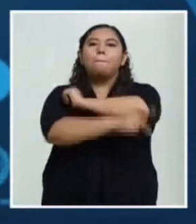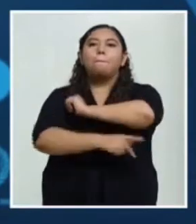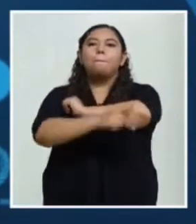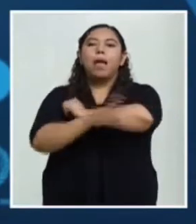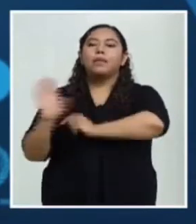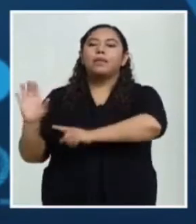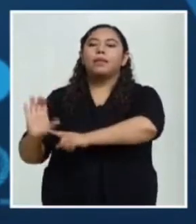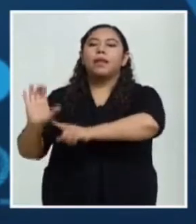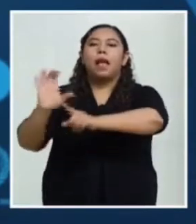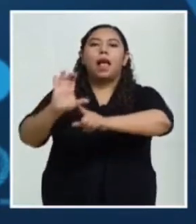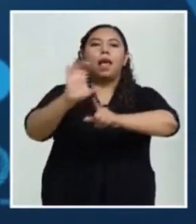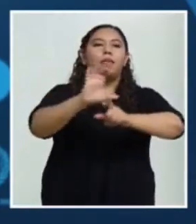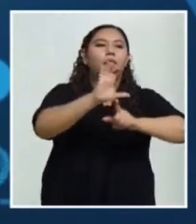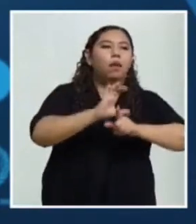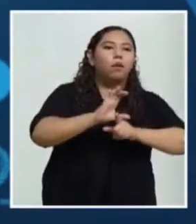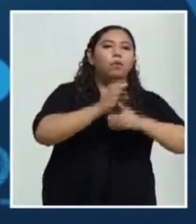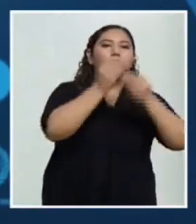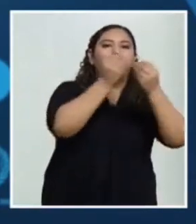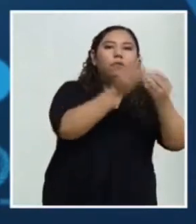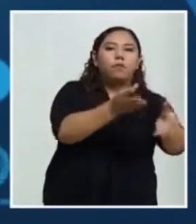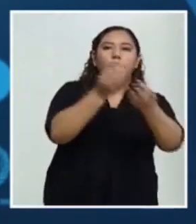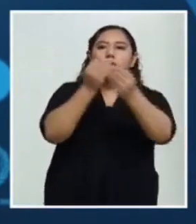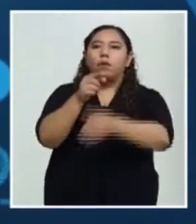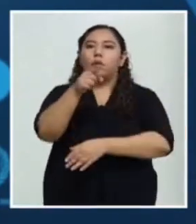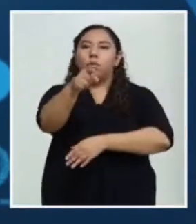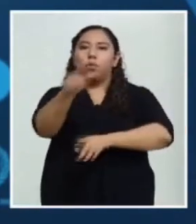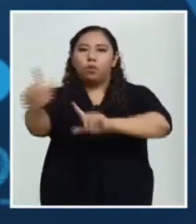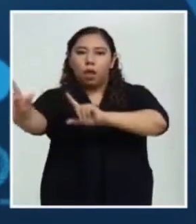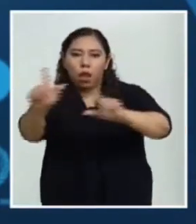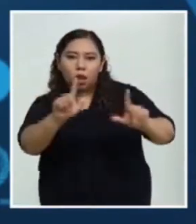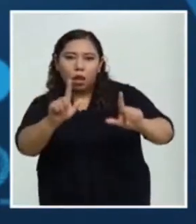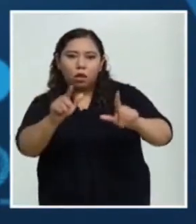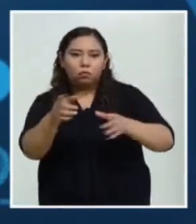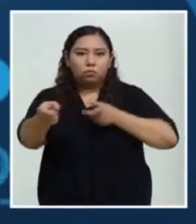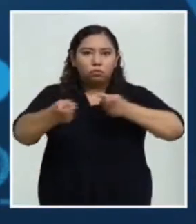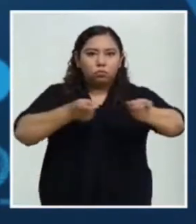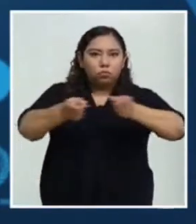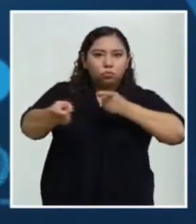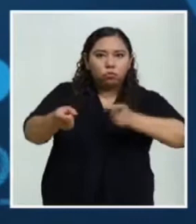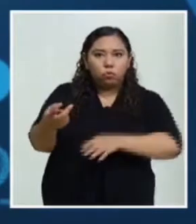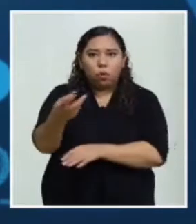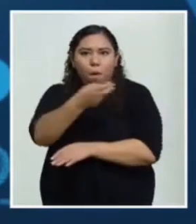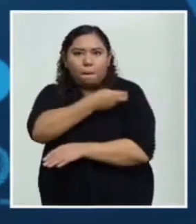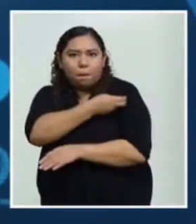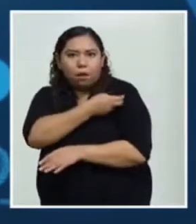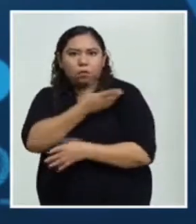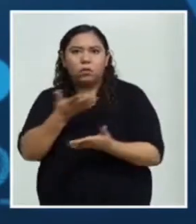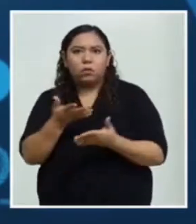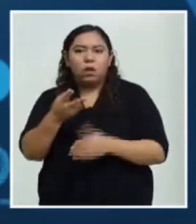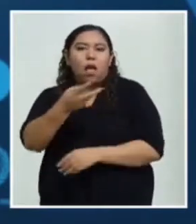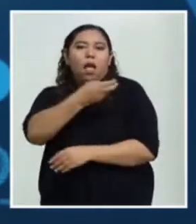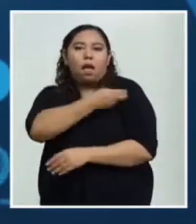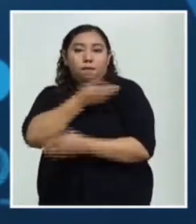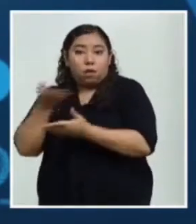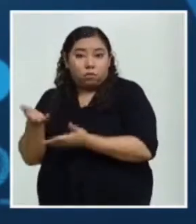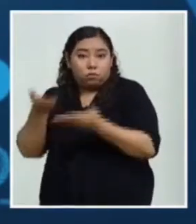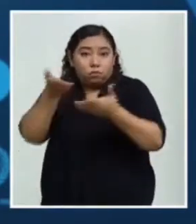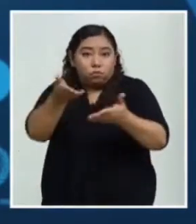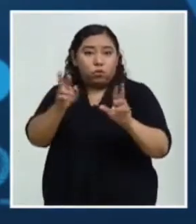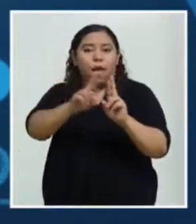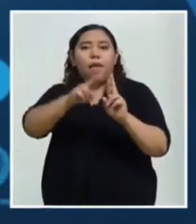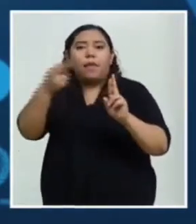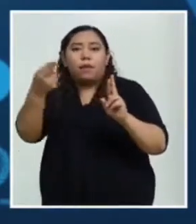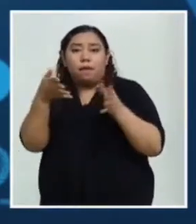informar, para cada país para que se prepare con su logística, como para el almacenamiento de las vacunas, para la distribución,